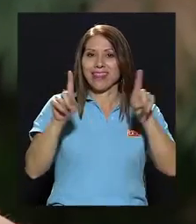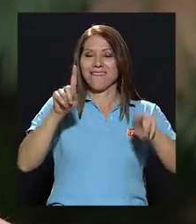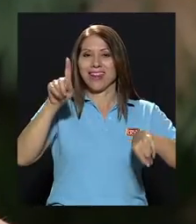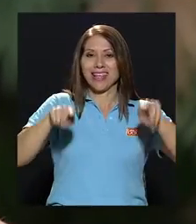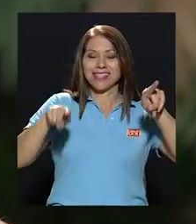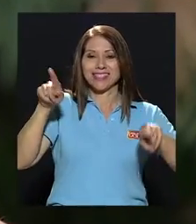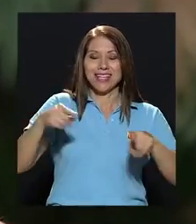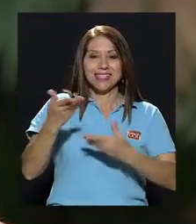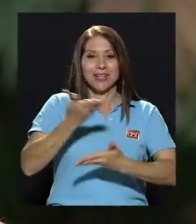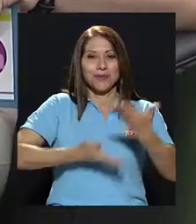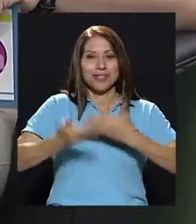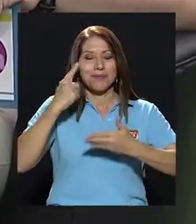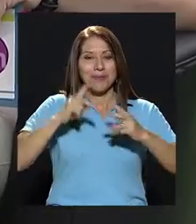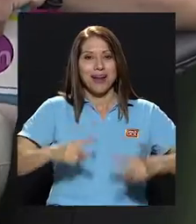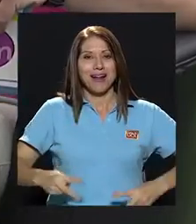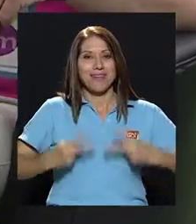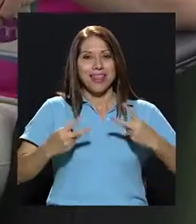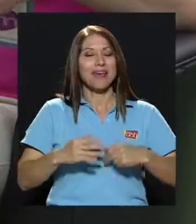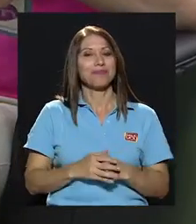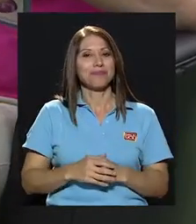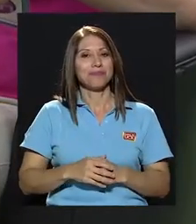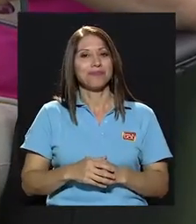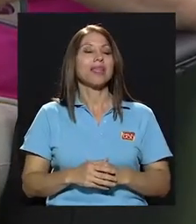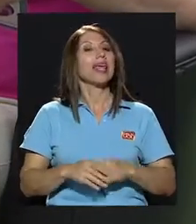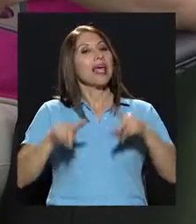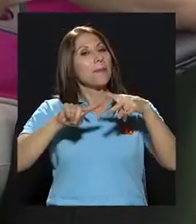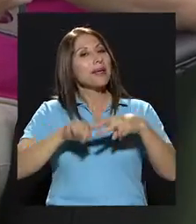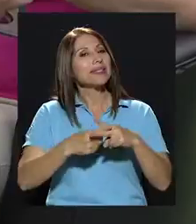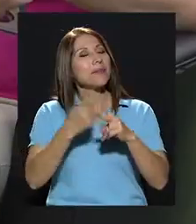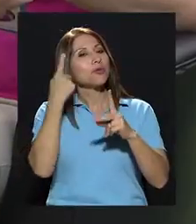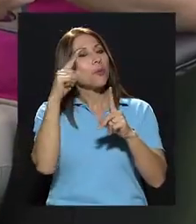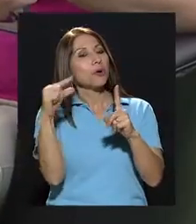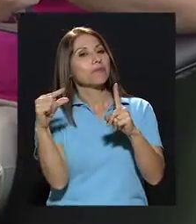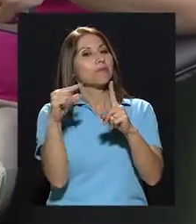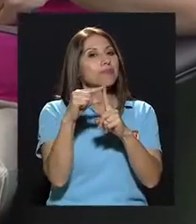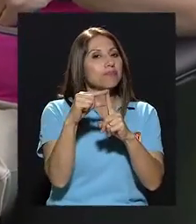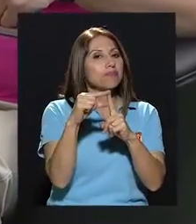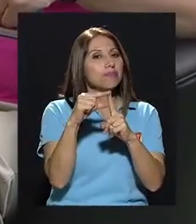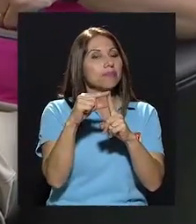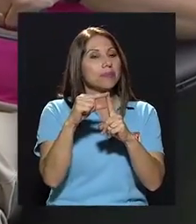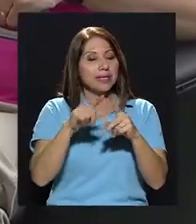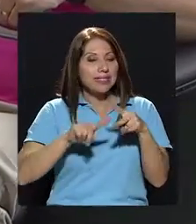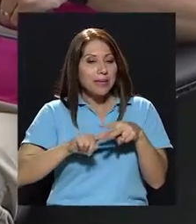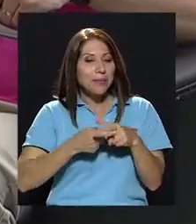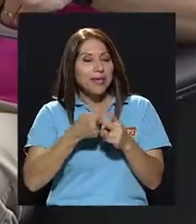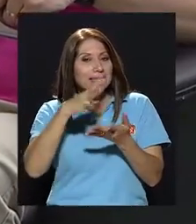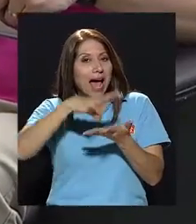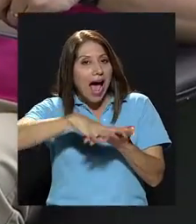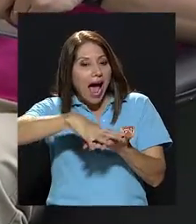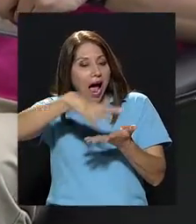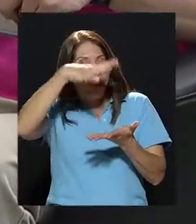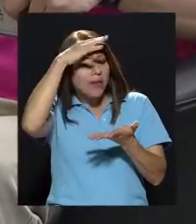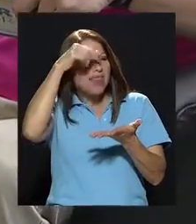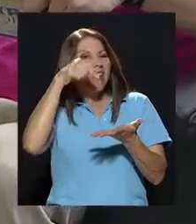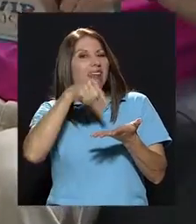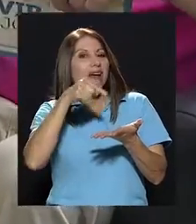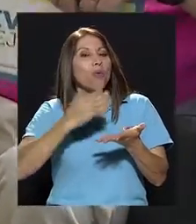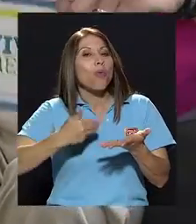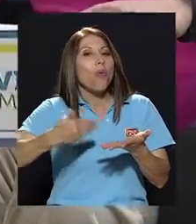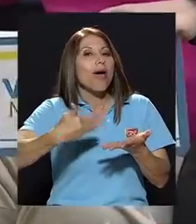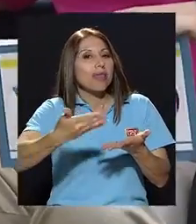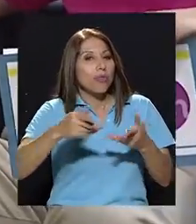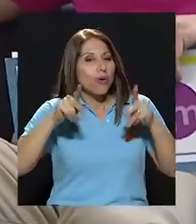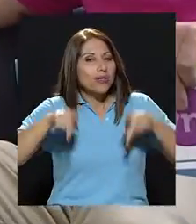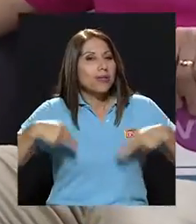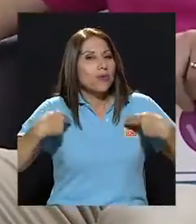que nos van a servir para la vida. Bueno Karina, empecemos por ese término. ¿Cuándo se empieza a aprender? ¿Cuándo empieza a aprender el ser